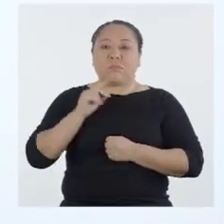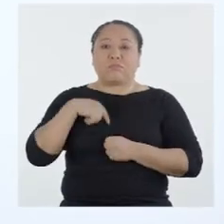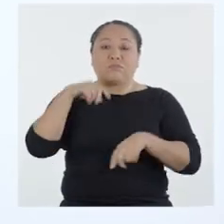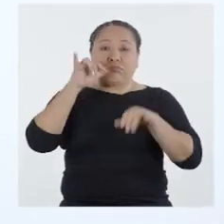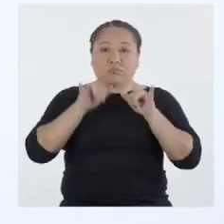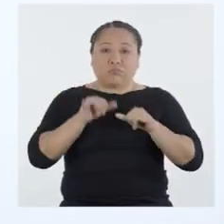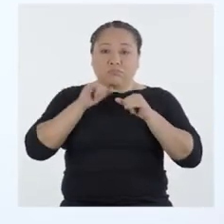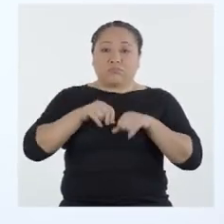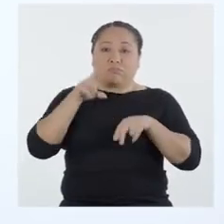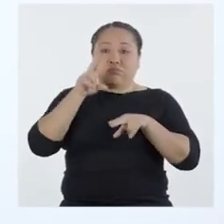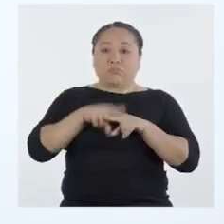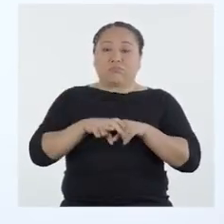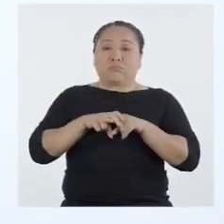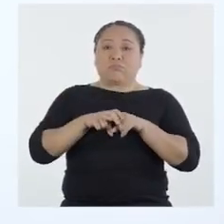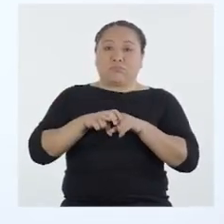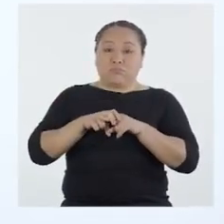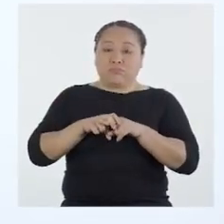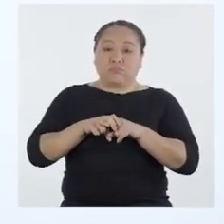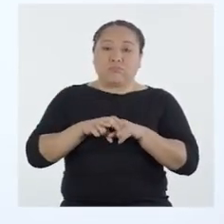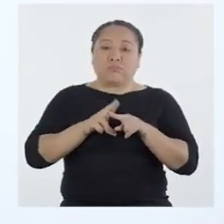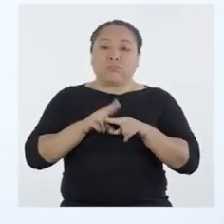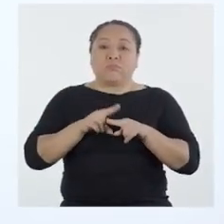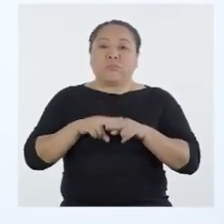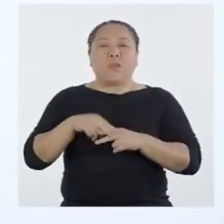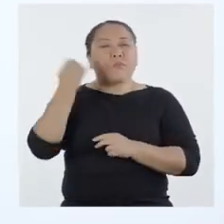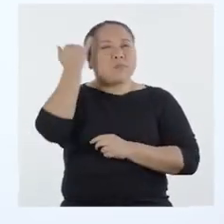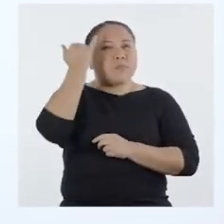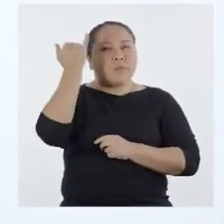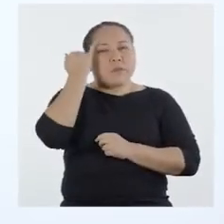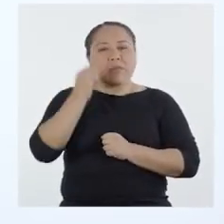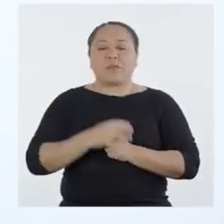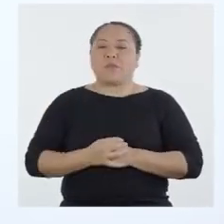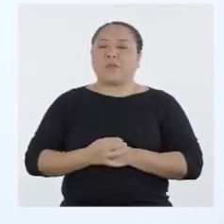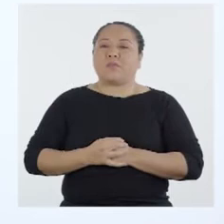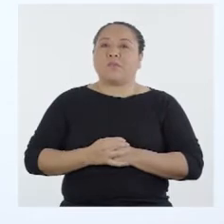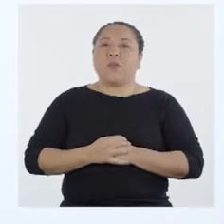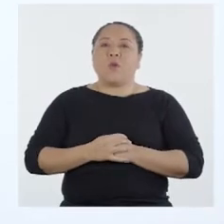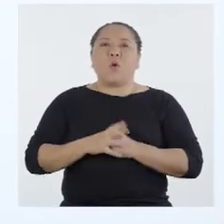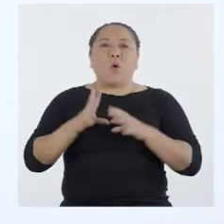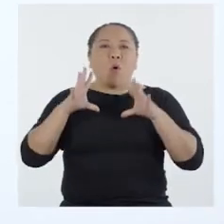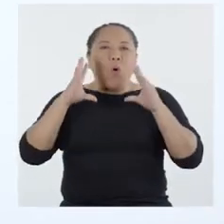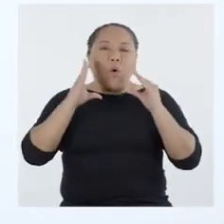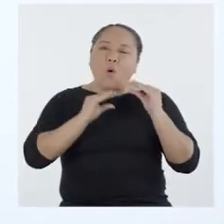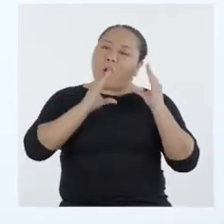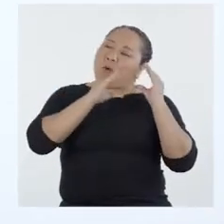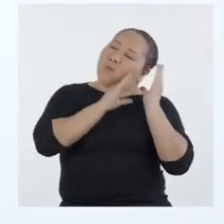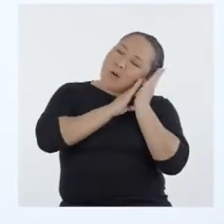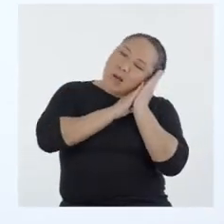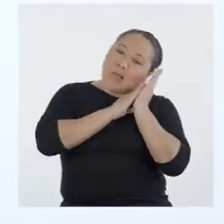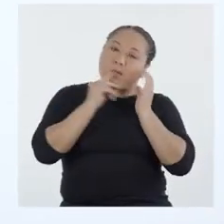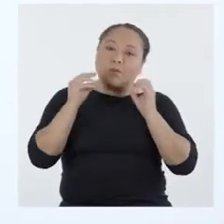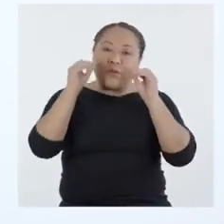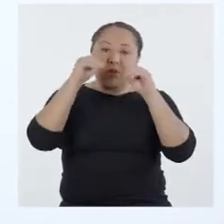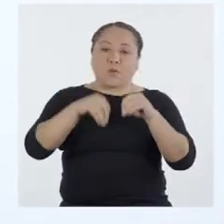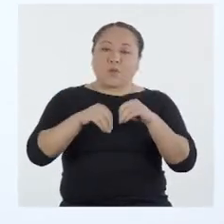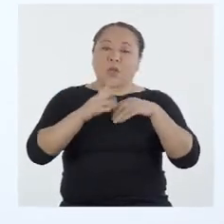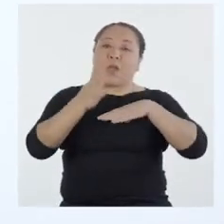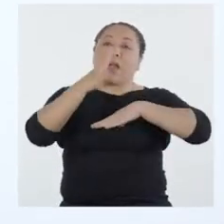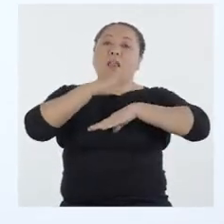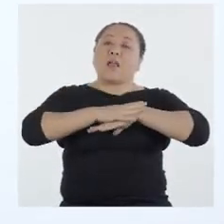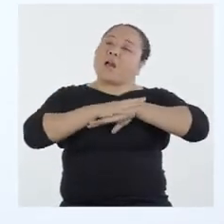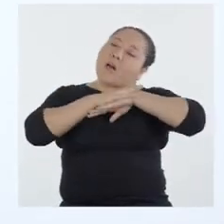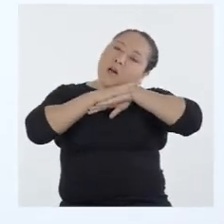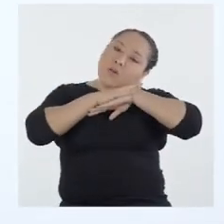a mantenernos en esta posición y vamos a imaginar que tenemos una almohada y vamos a colocar nuestra